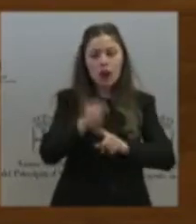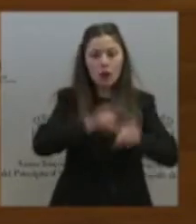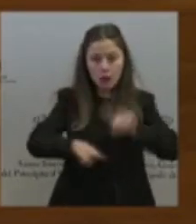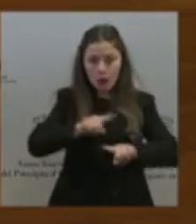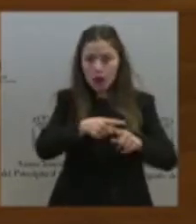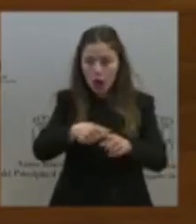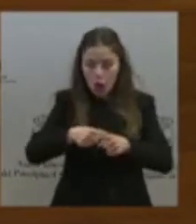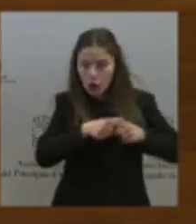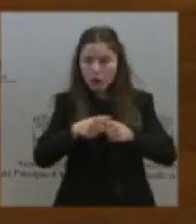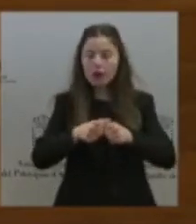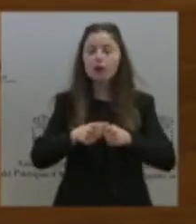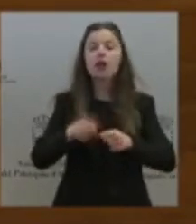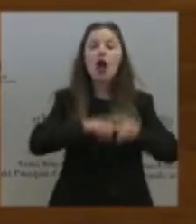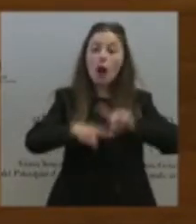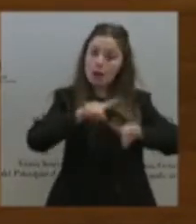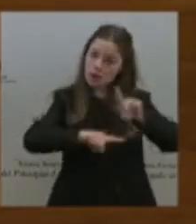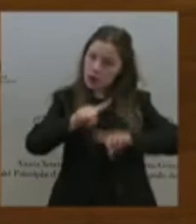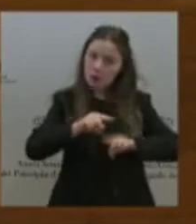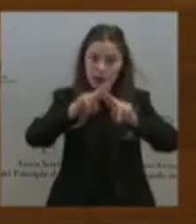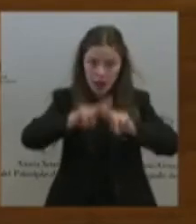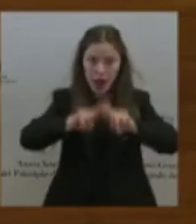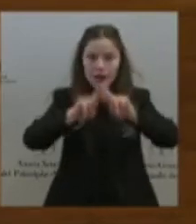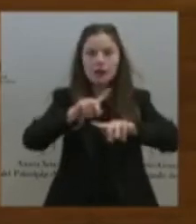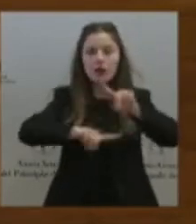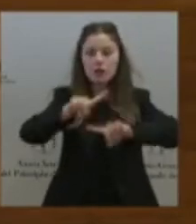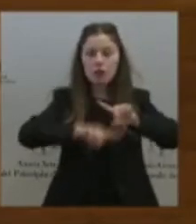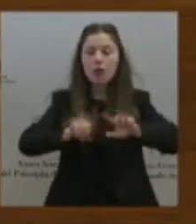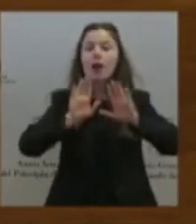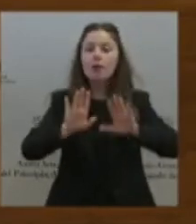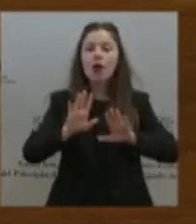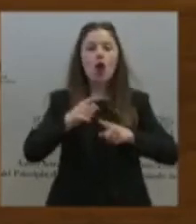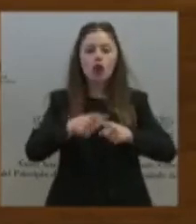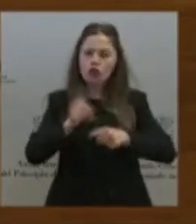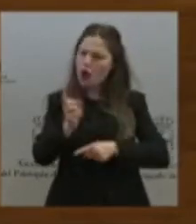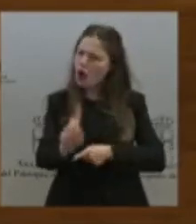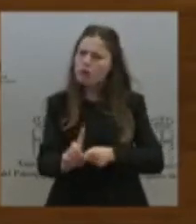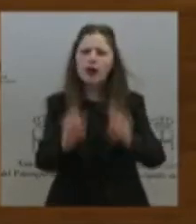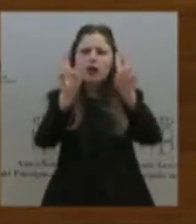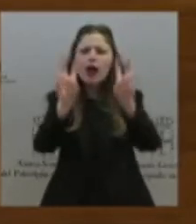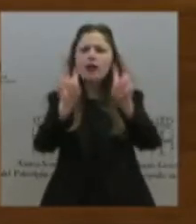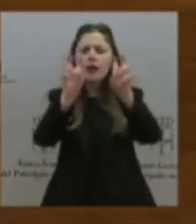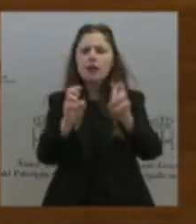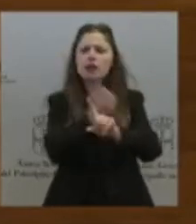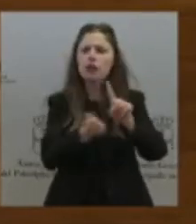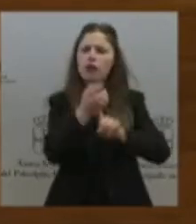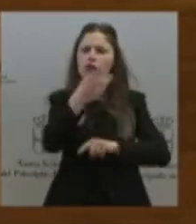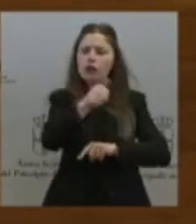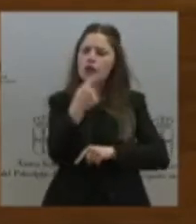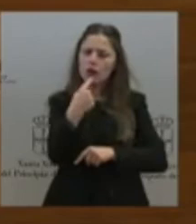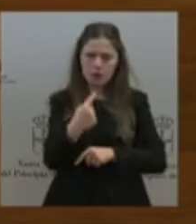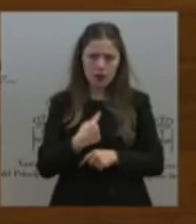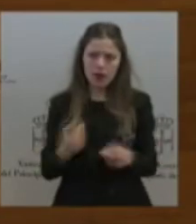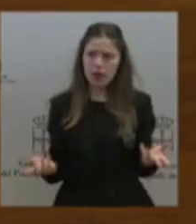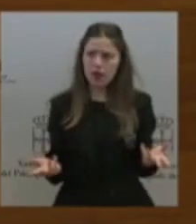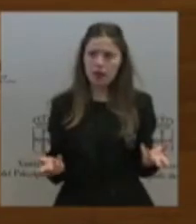y el análisis del problema, pero no compartimos en absoluto ninguna de las soluciones que ustedes aporten. Pero eso tampoco hay en ningún drama,